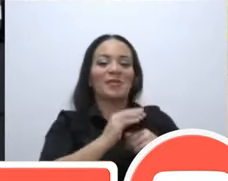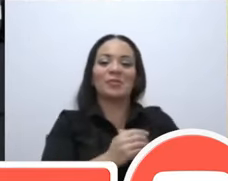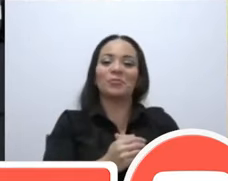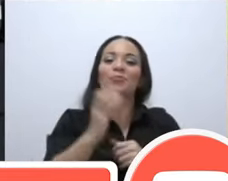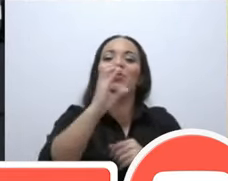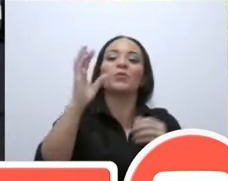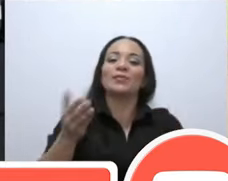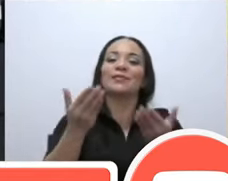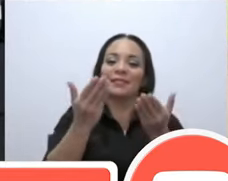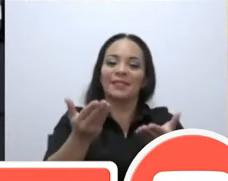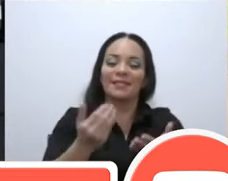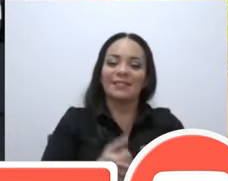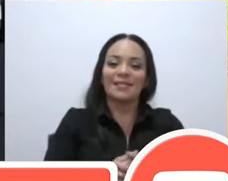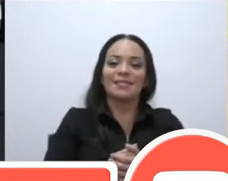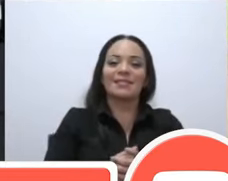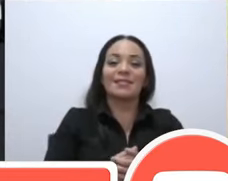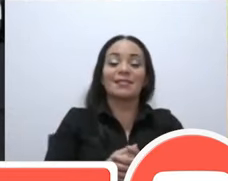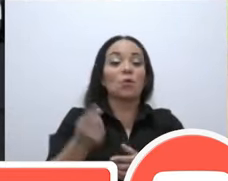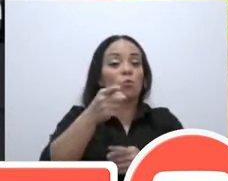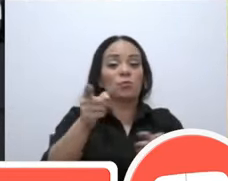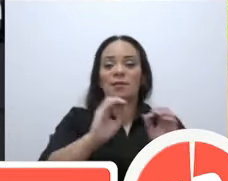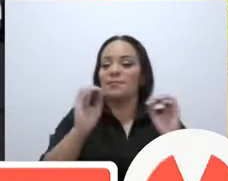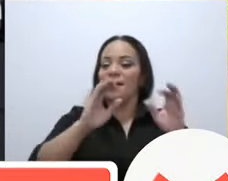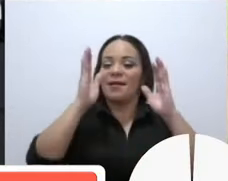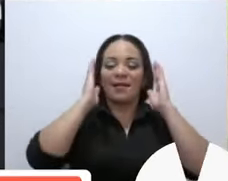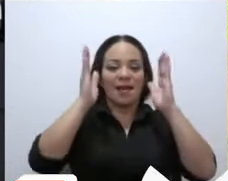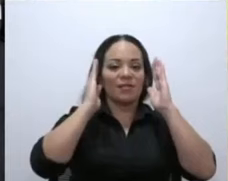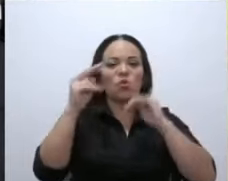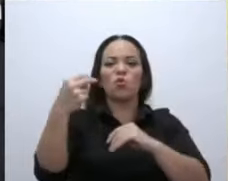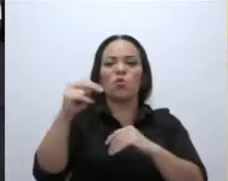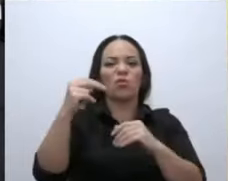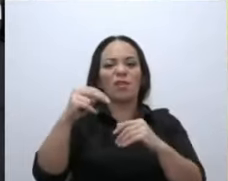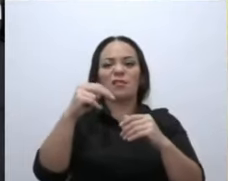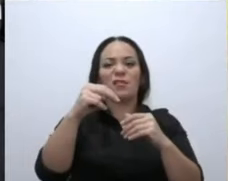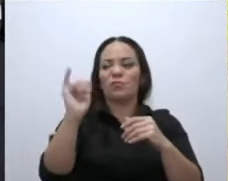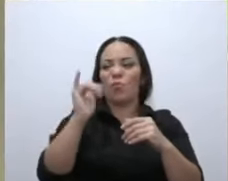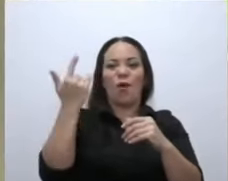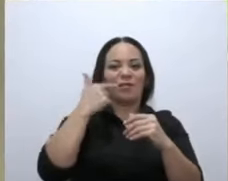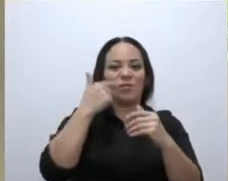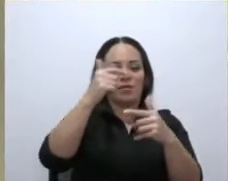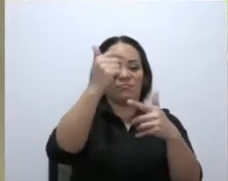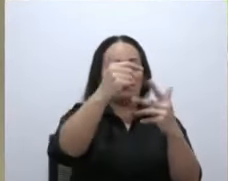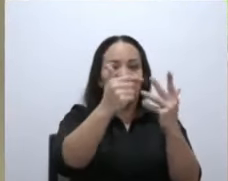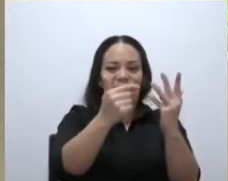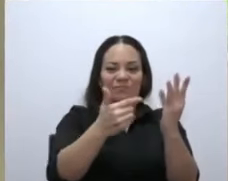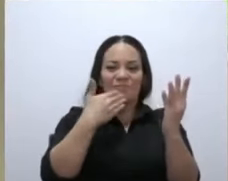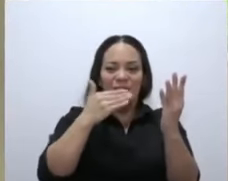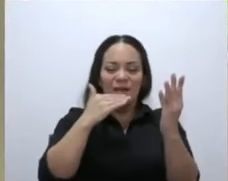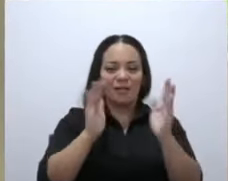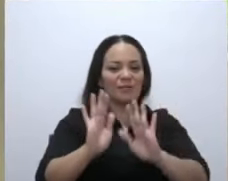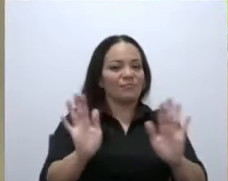Compatriotas, no le hagan caso a noticias tan recientes como estas que dije,